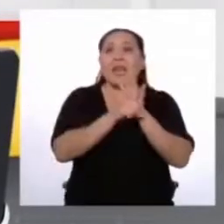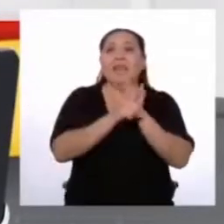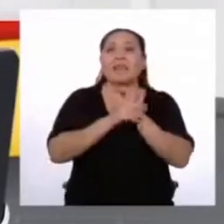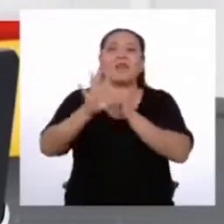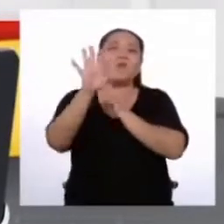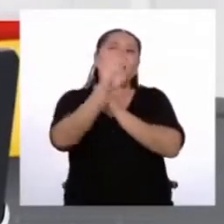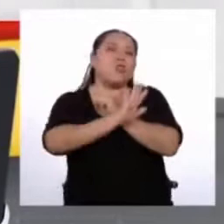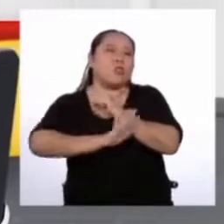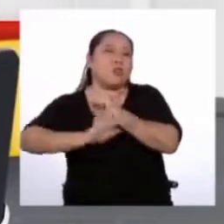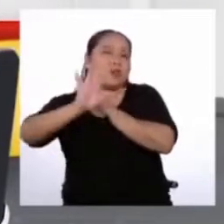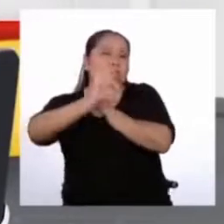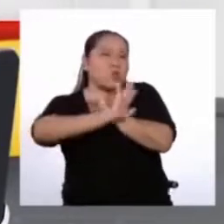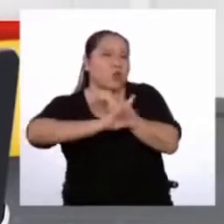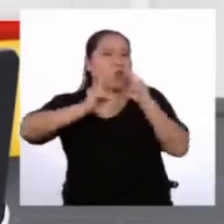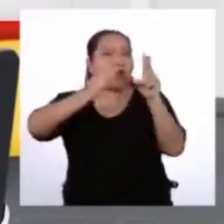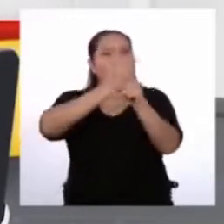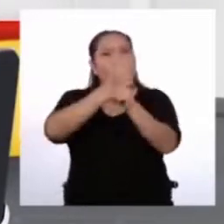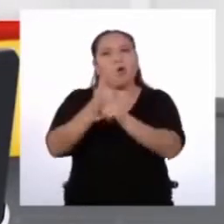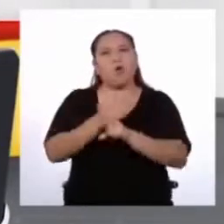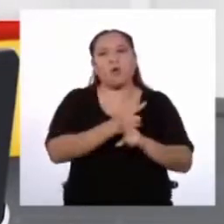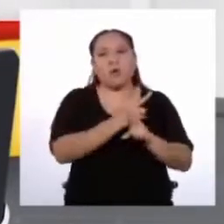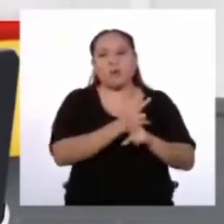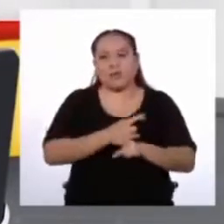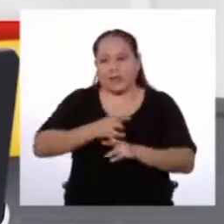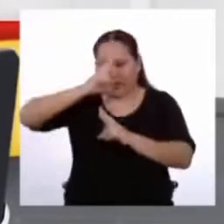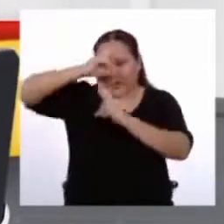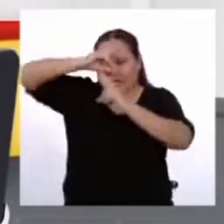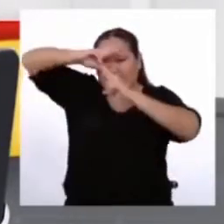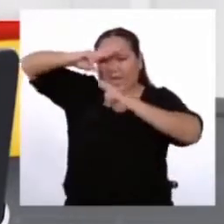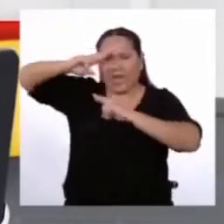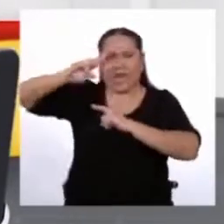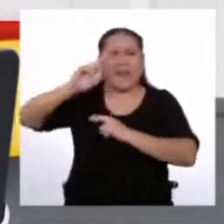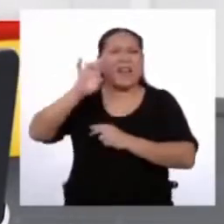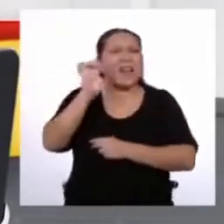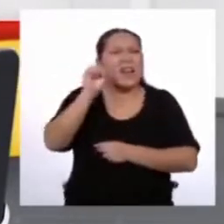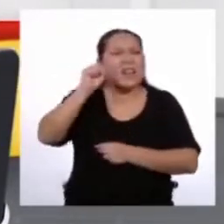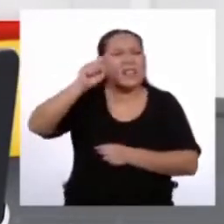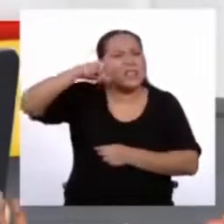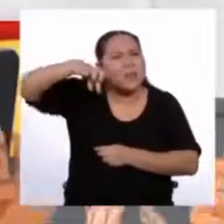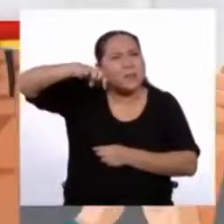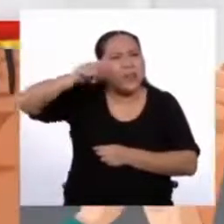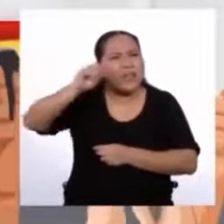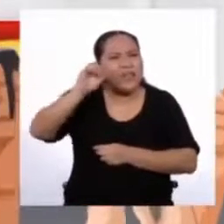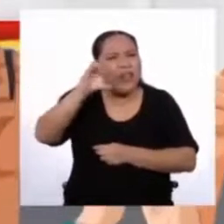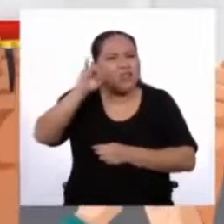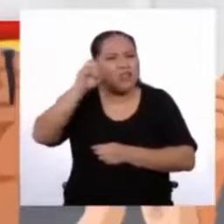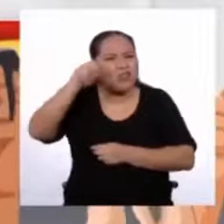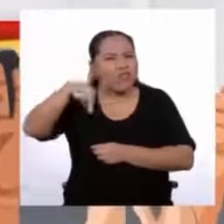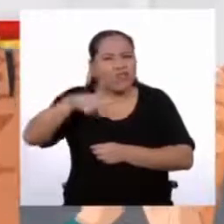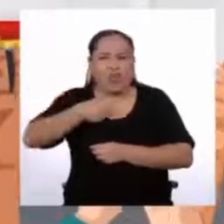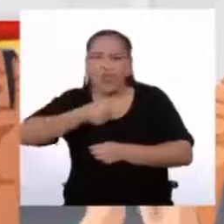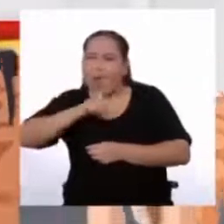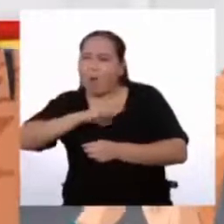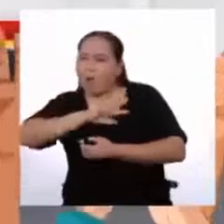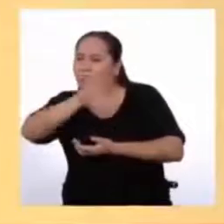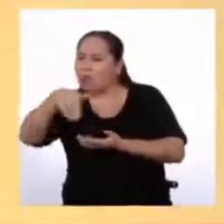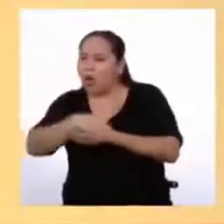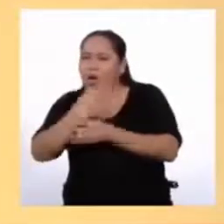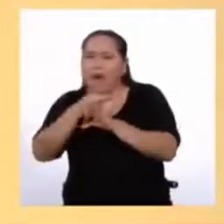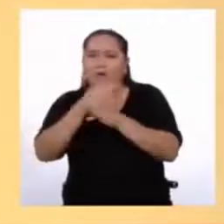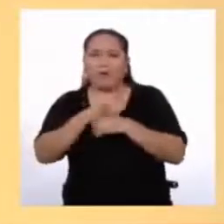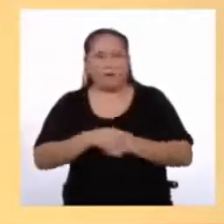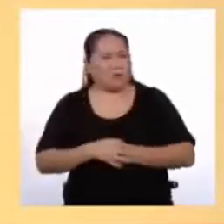protección, cuidado y respetación del agua en todas sus formas Gracias, gracias, gracias